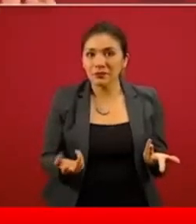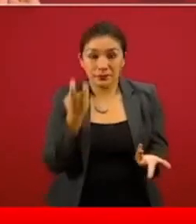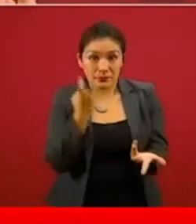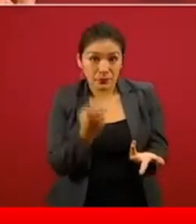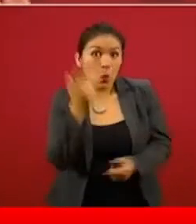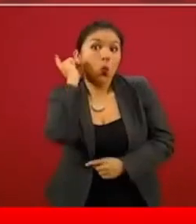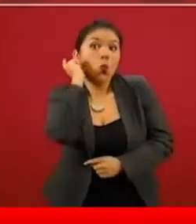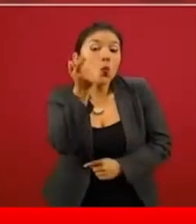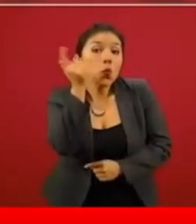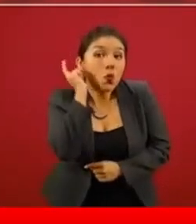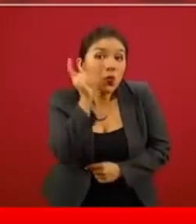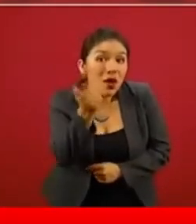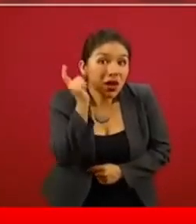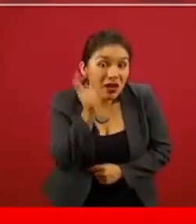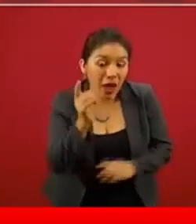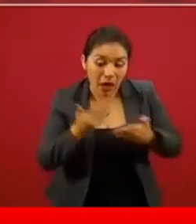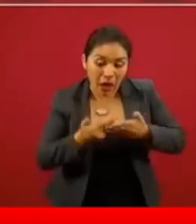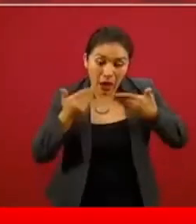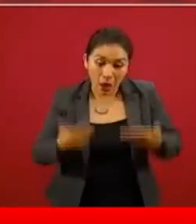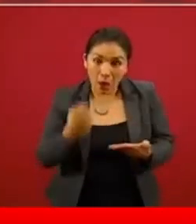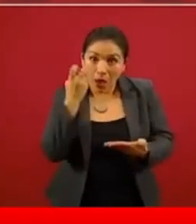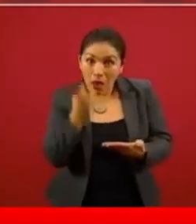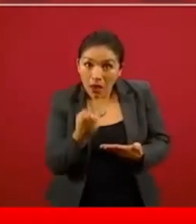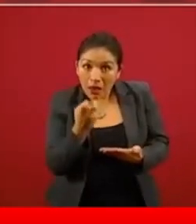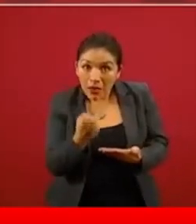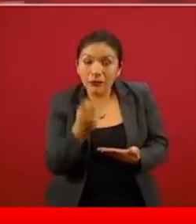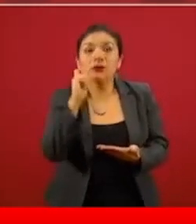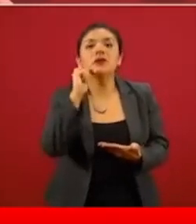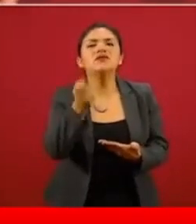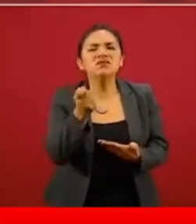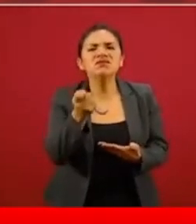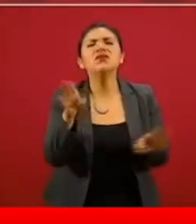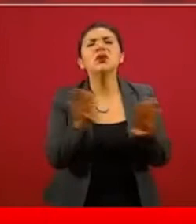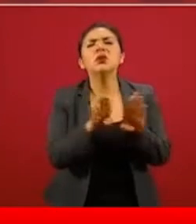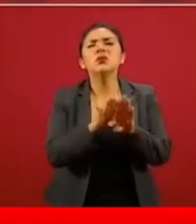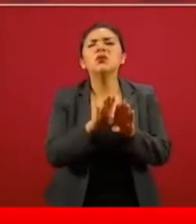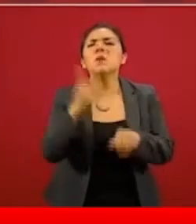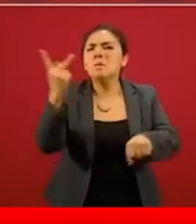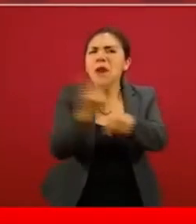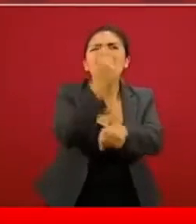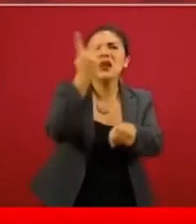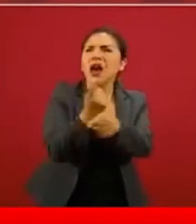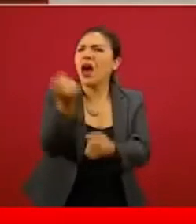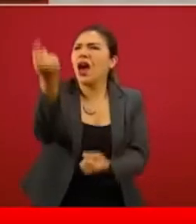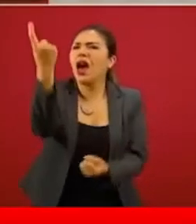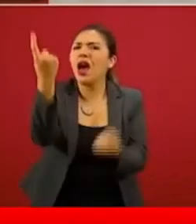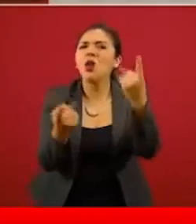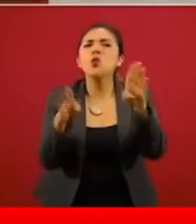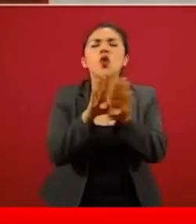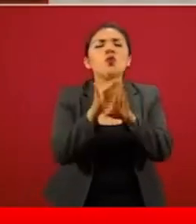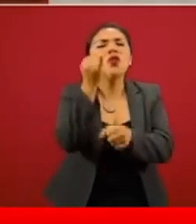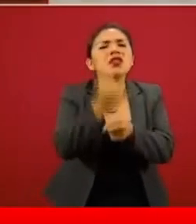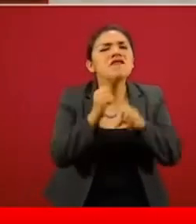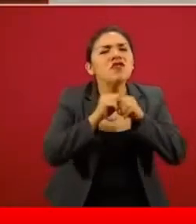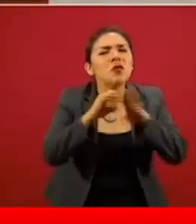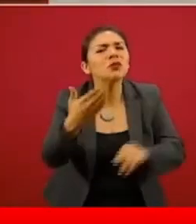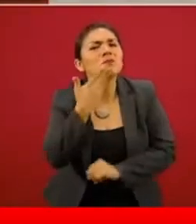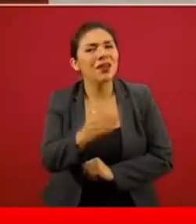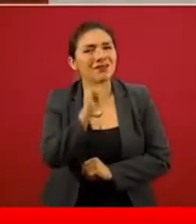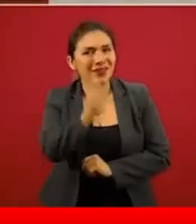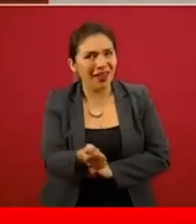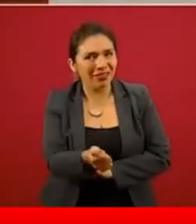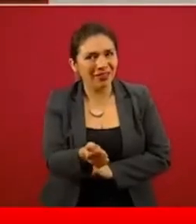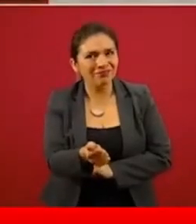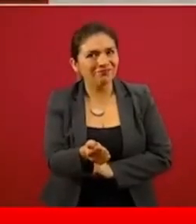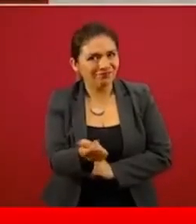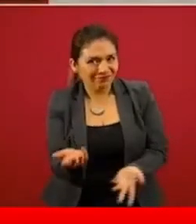Espero, espero que en ello no esté involucrado lo que ha ocurrido de desinformación, de